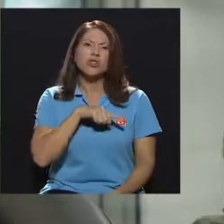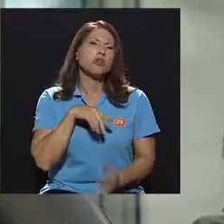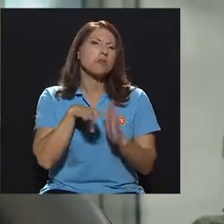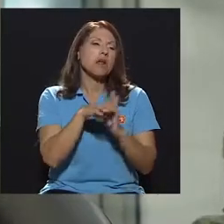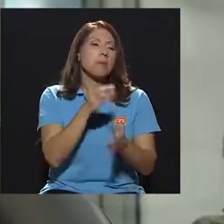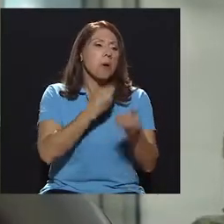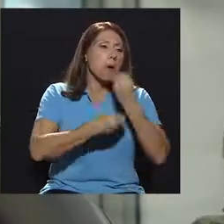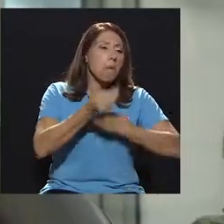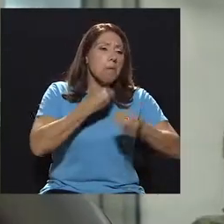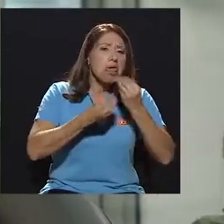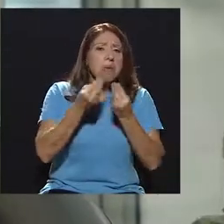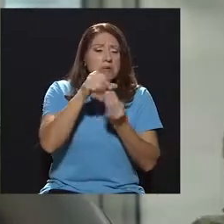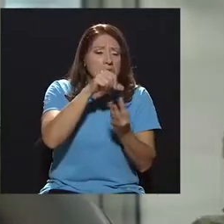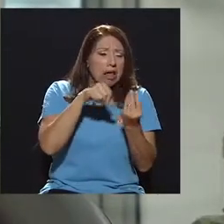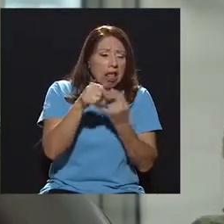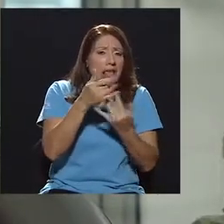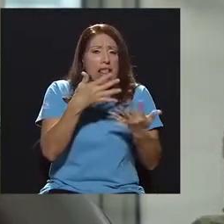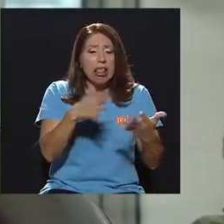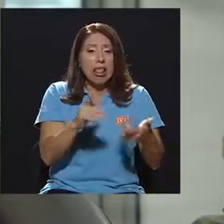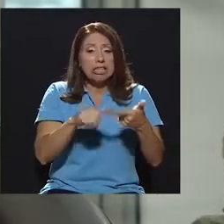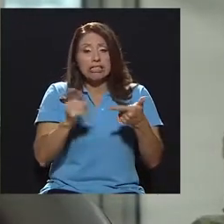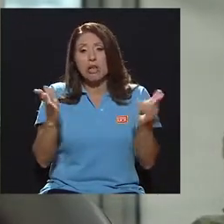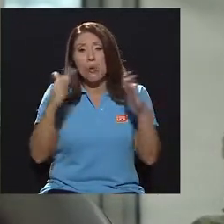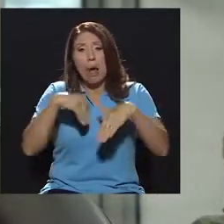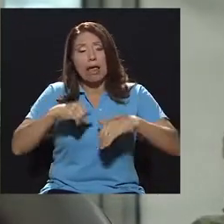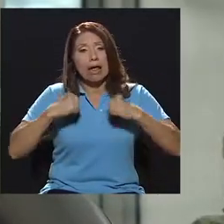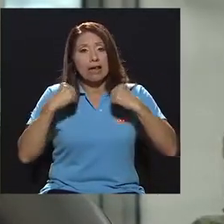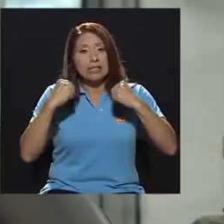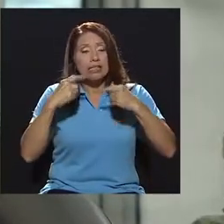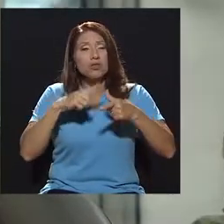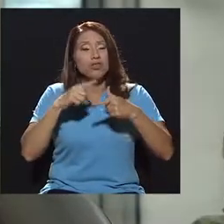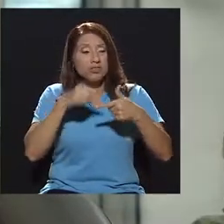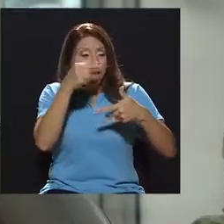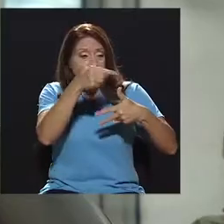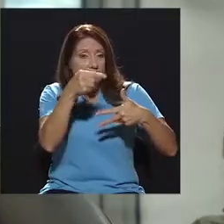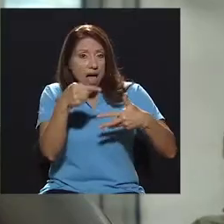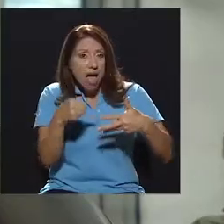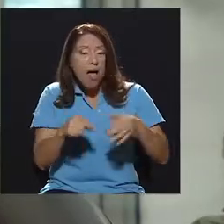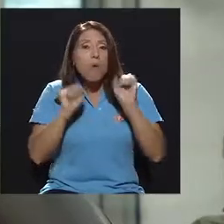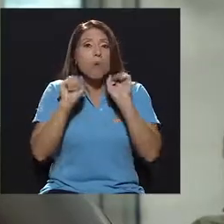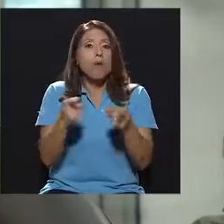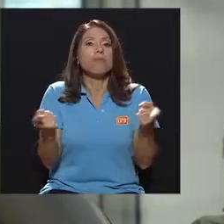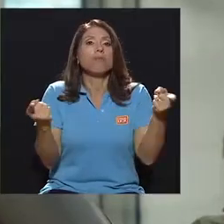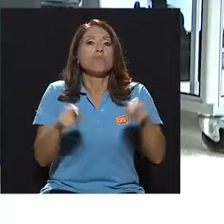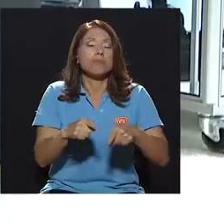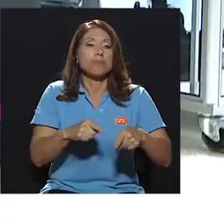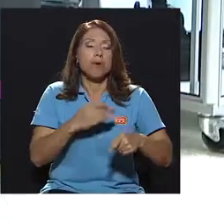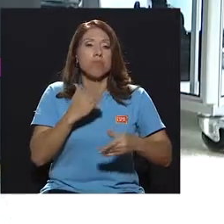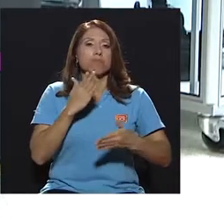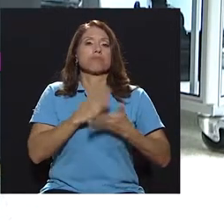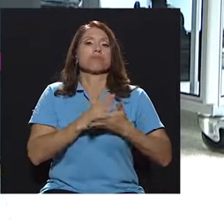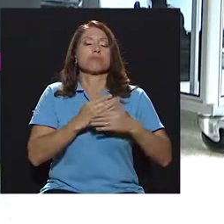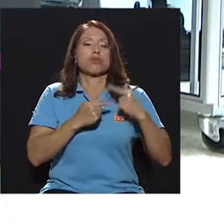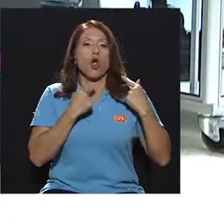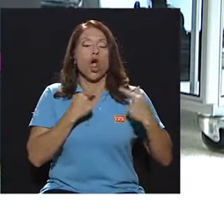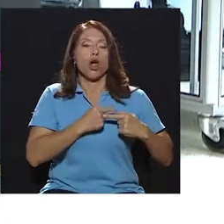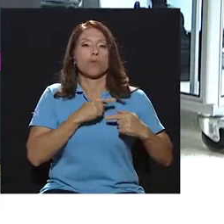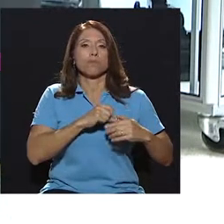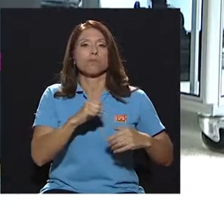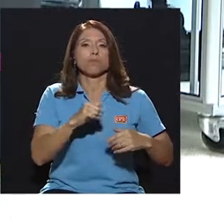chatarra, si no hacemos ejercicio, este tipo de cosas me pueden llegar a provocar un paro cardíaco en cualquier momento.